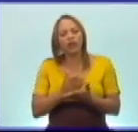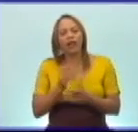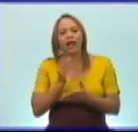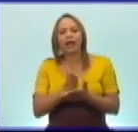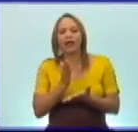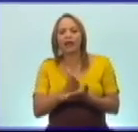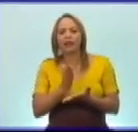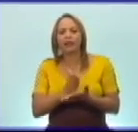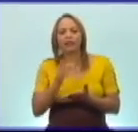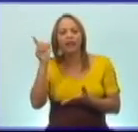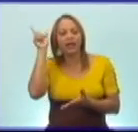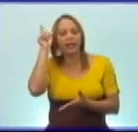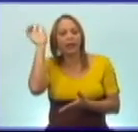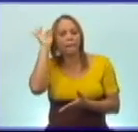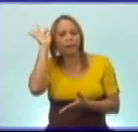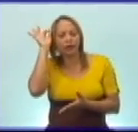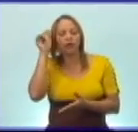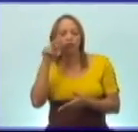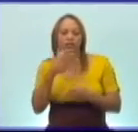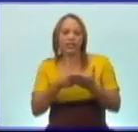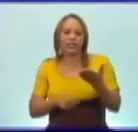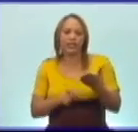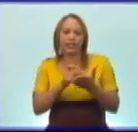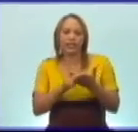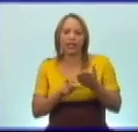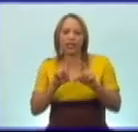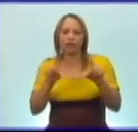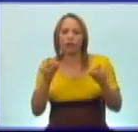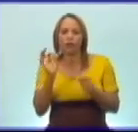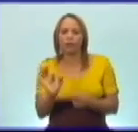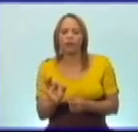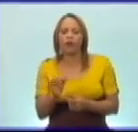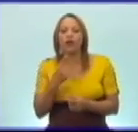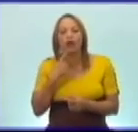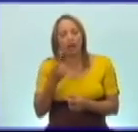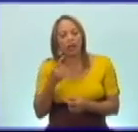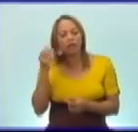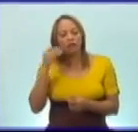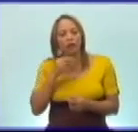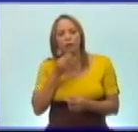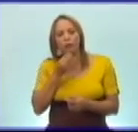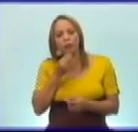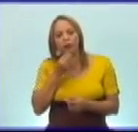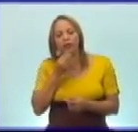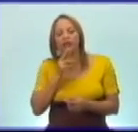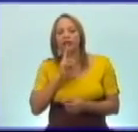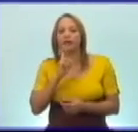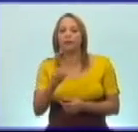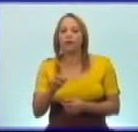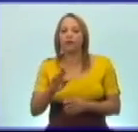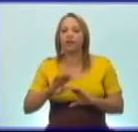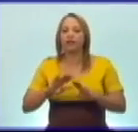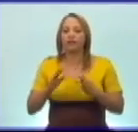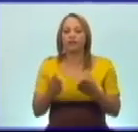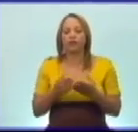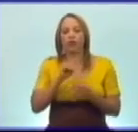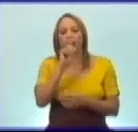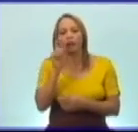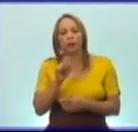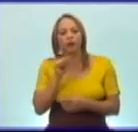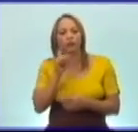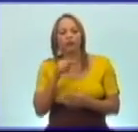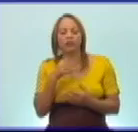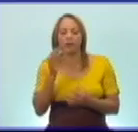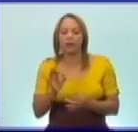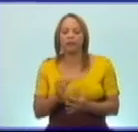texto. Por tanto, estarán en condiciones con estos contenidos de poder argumentar el papel jugado